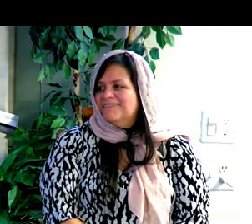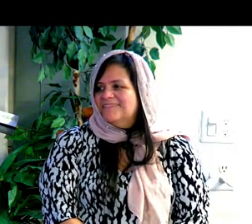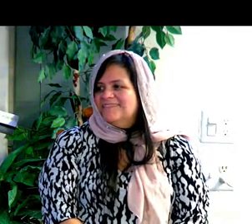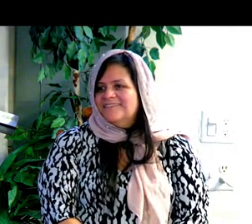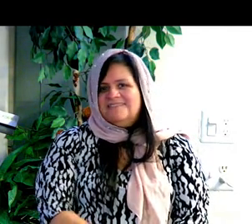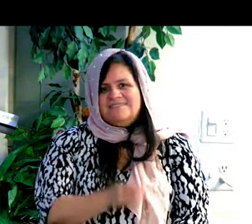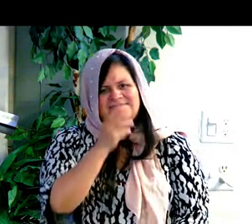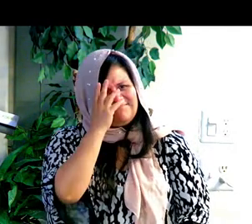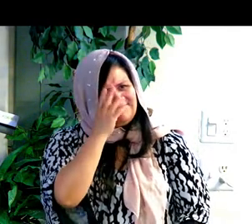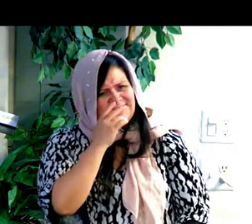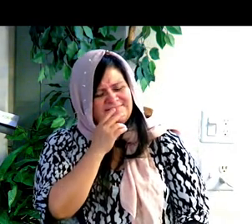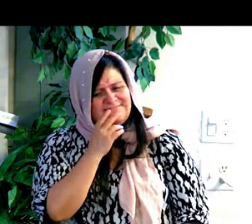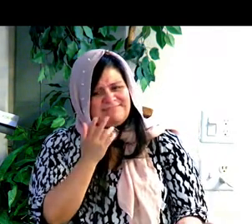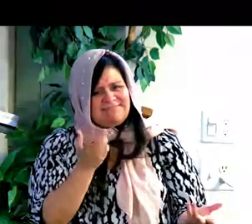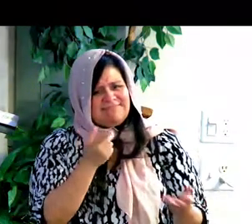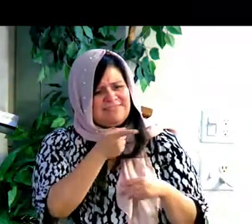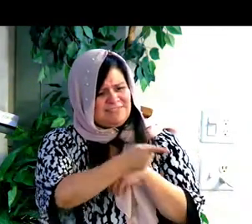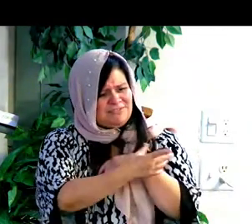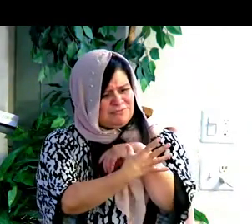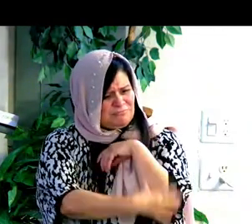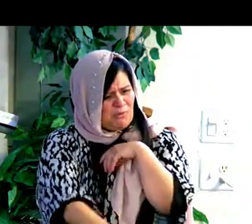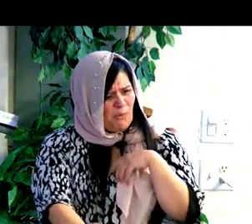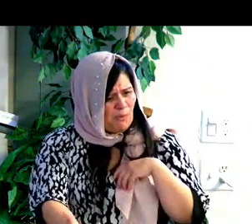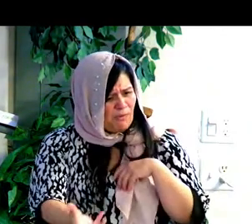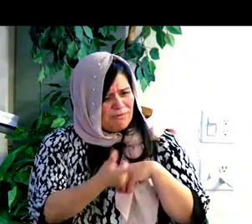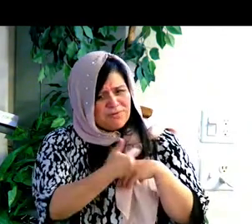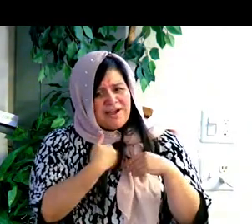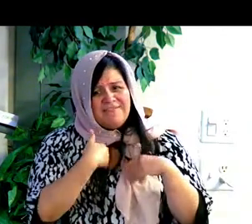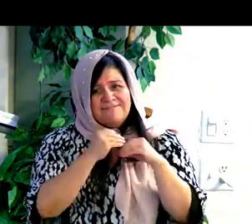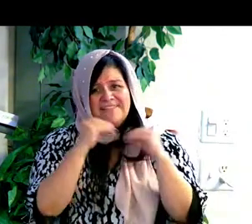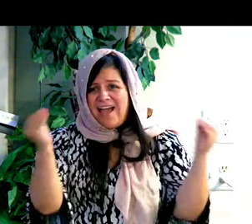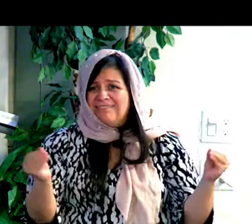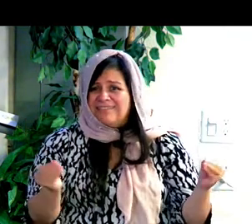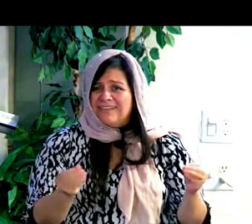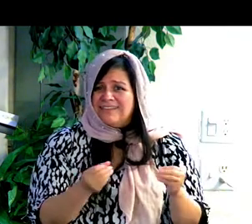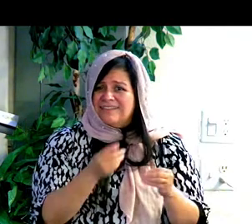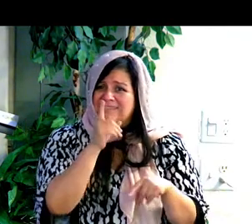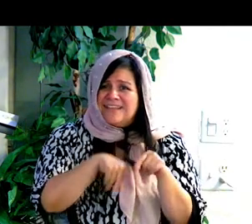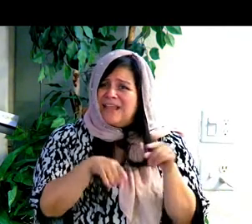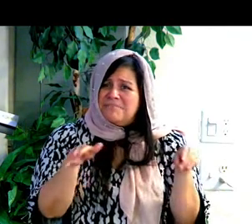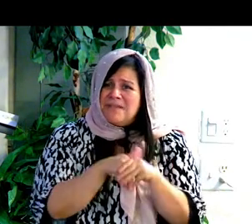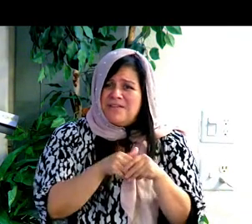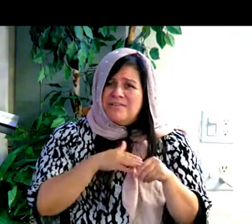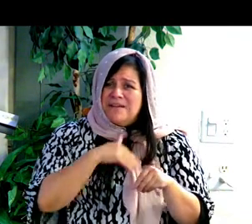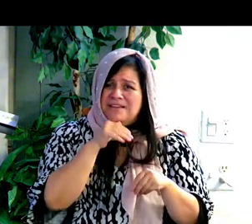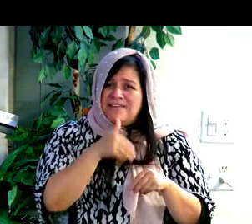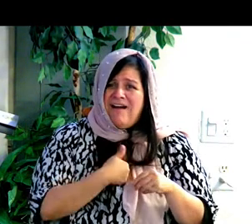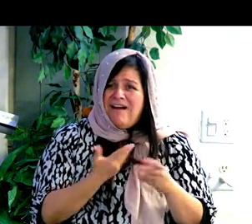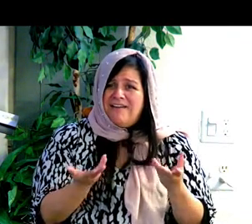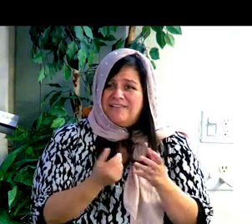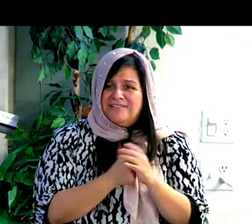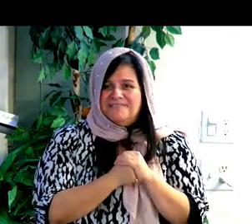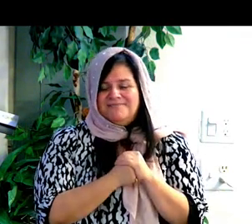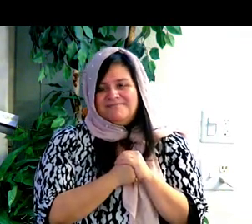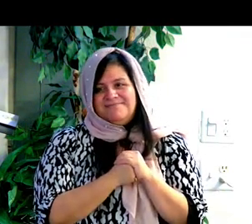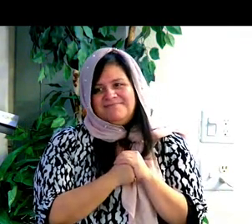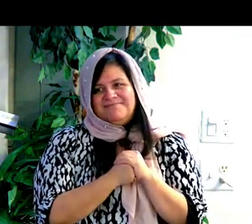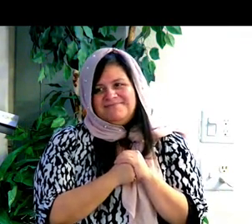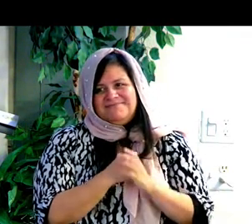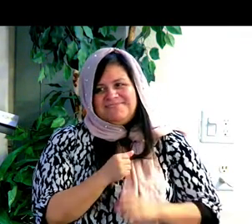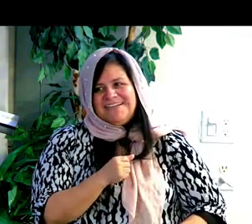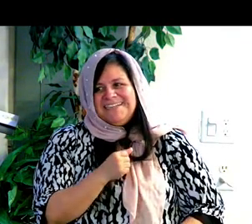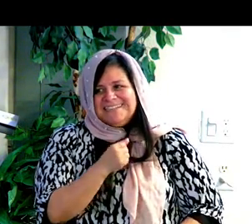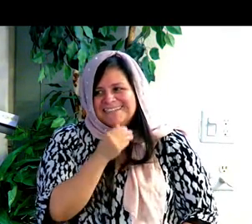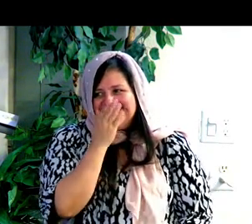my daughter to you? a poor tailor, you have nothing. Dice, ¿por qué voy a darte la mano de mi hija a ti? Eres un sastre muy pobre.